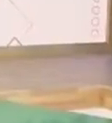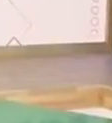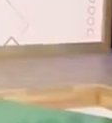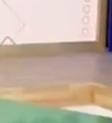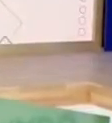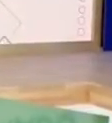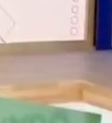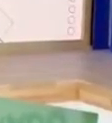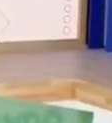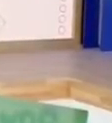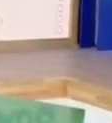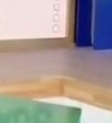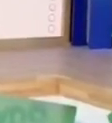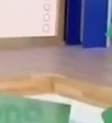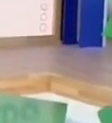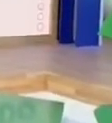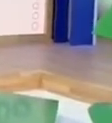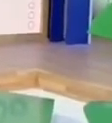¡Aprendo en casa!